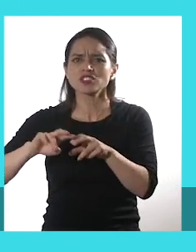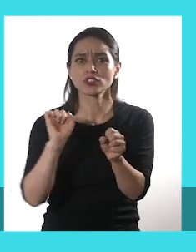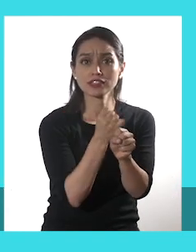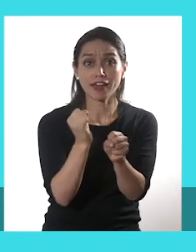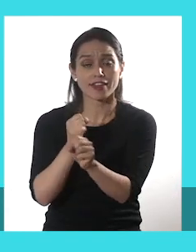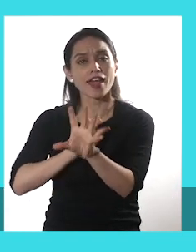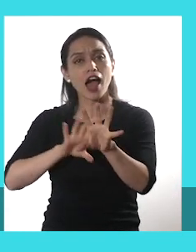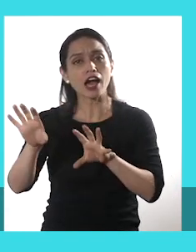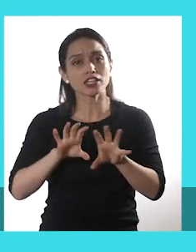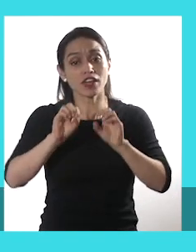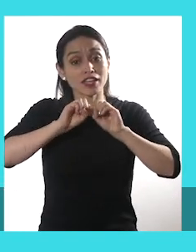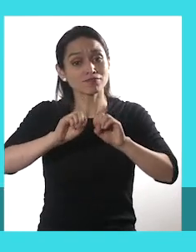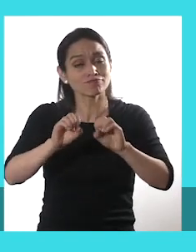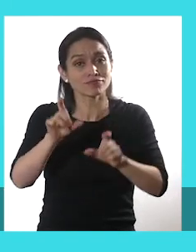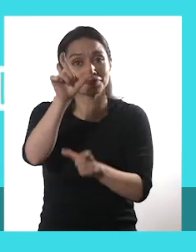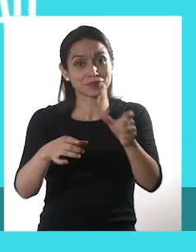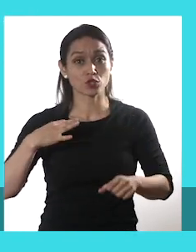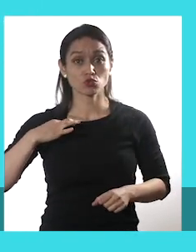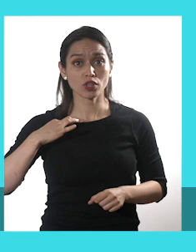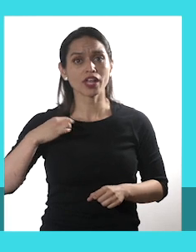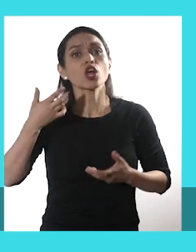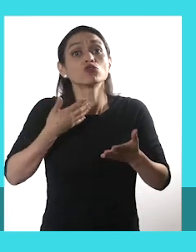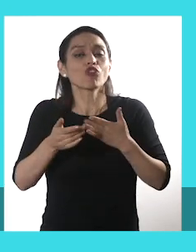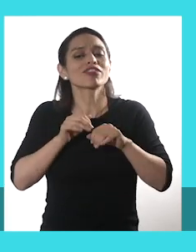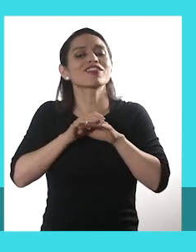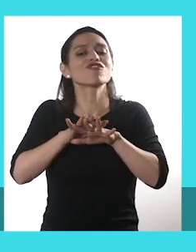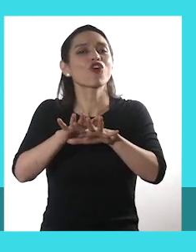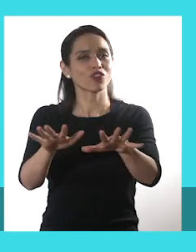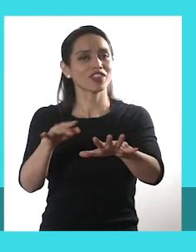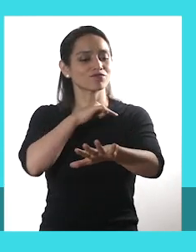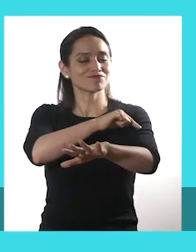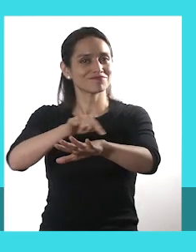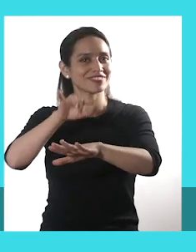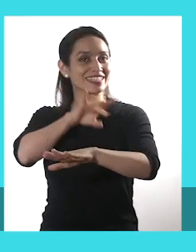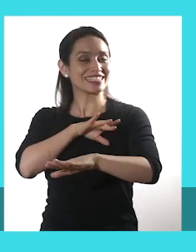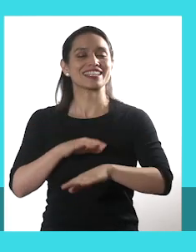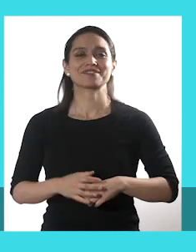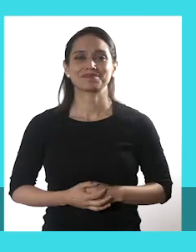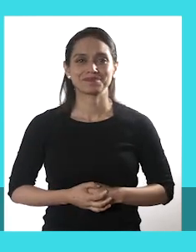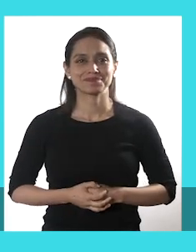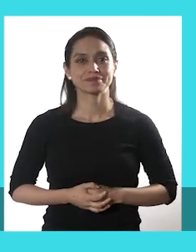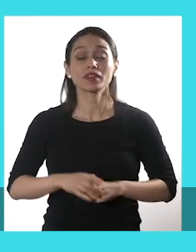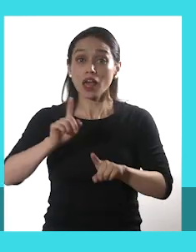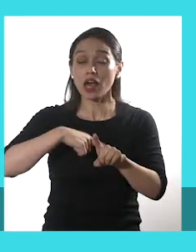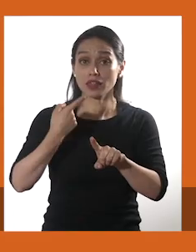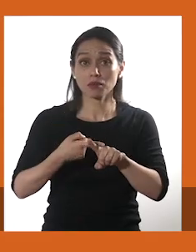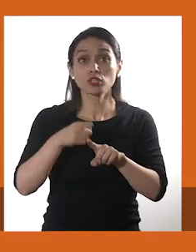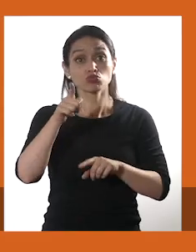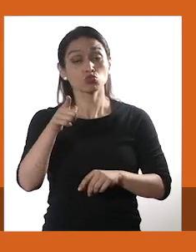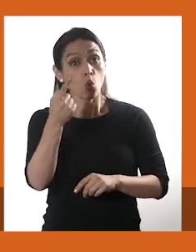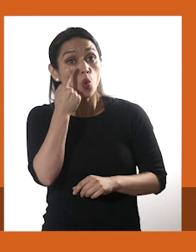talleres y actividades de formación ciudadana que son difundidos y aprovechados en todas las regiones del país. Además,